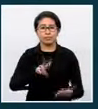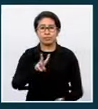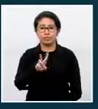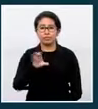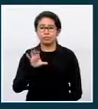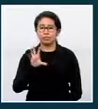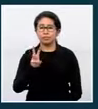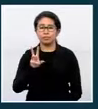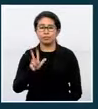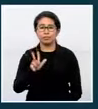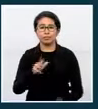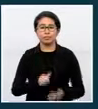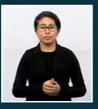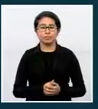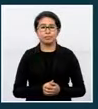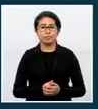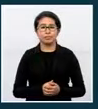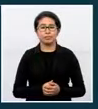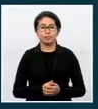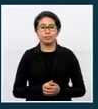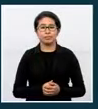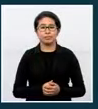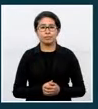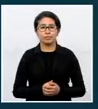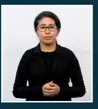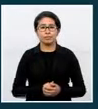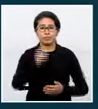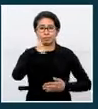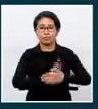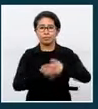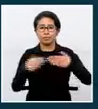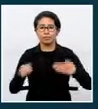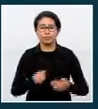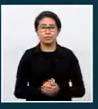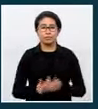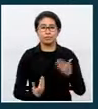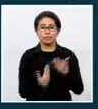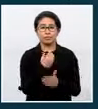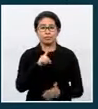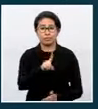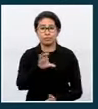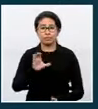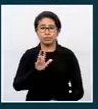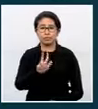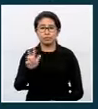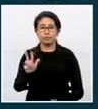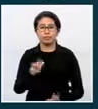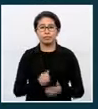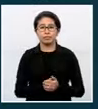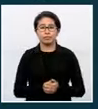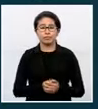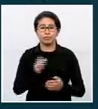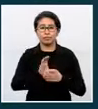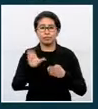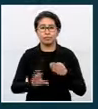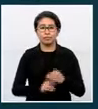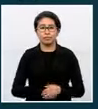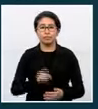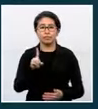263. Chukisaca. Nuevos contagios 133. Total 1